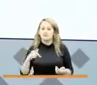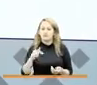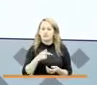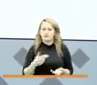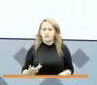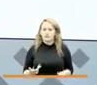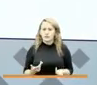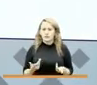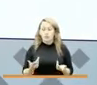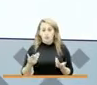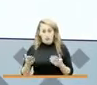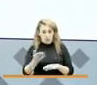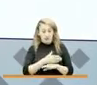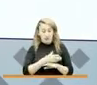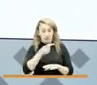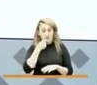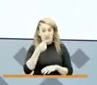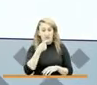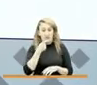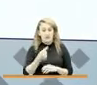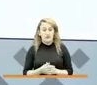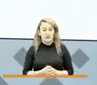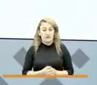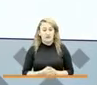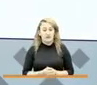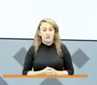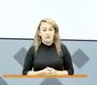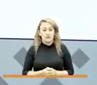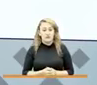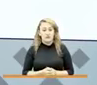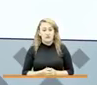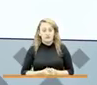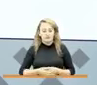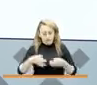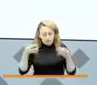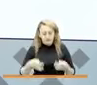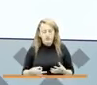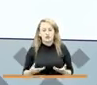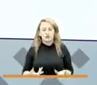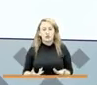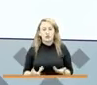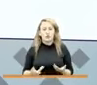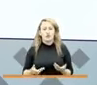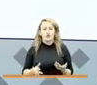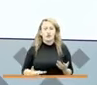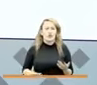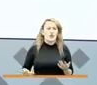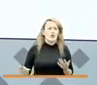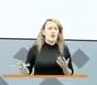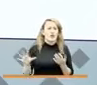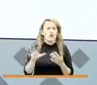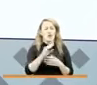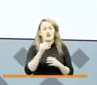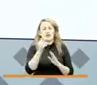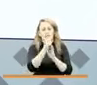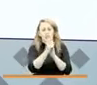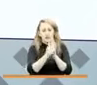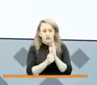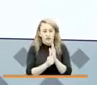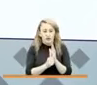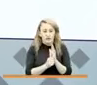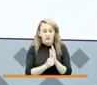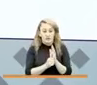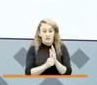como lo decía anteriormente, la cobertura que hemos tenido con todos estos programas y, lógicamente,